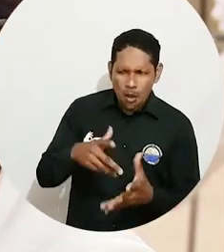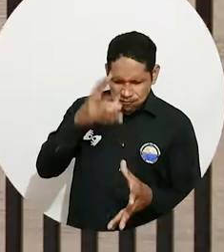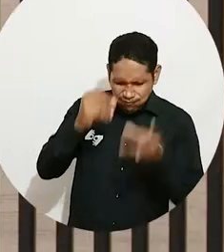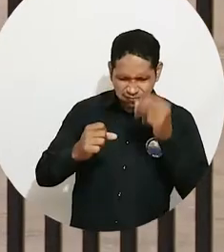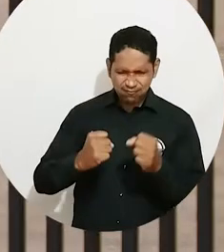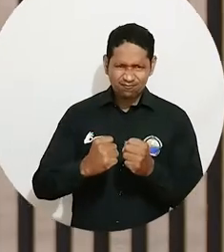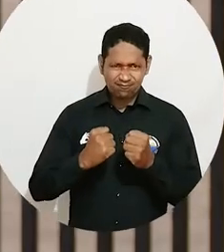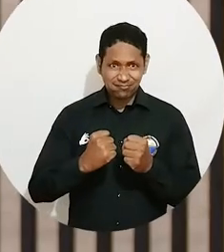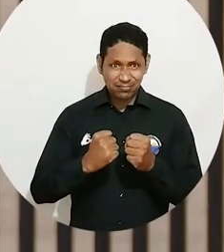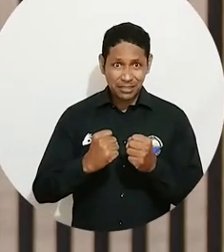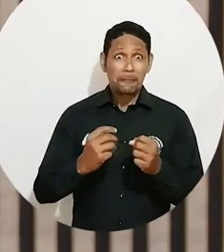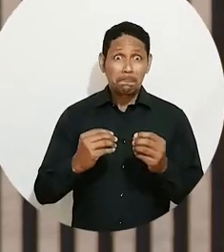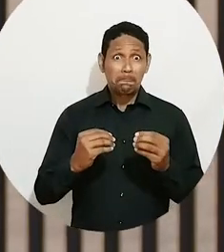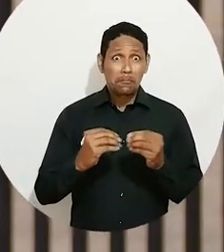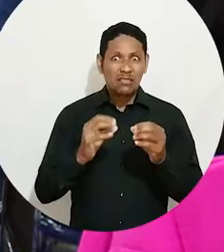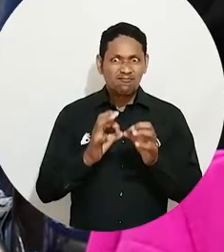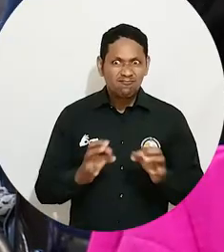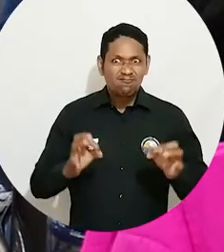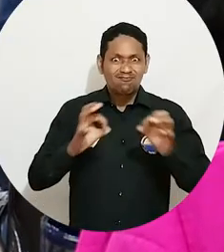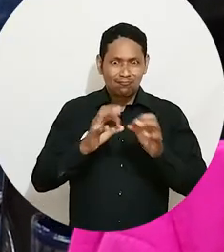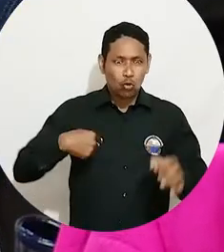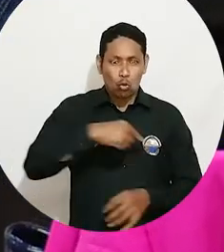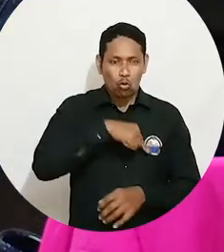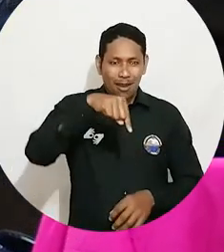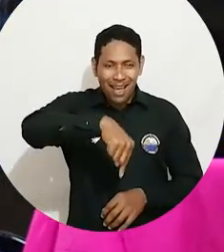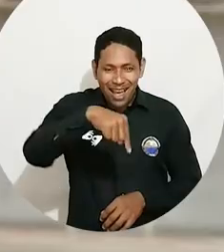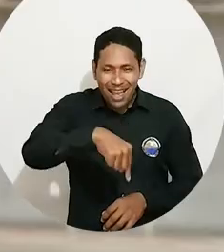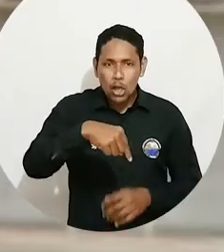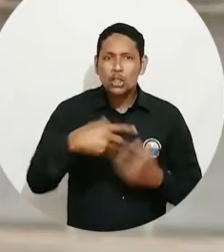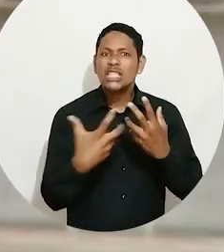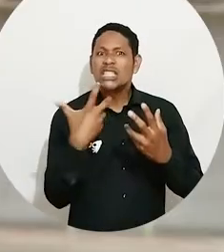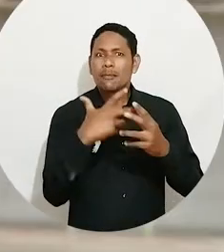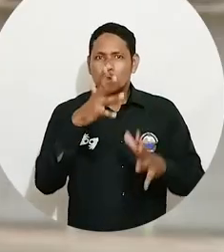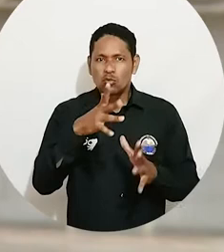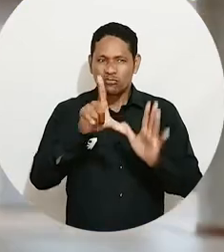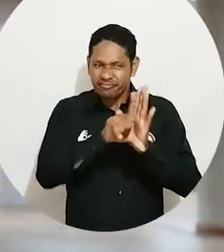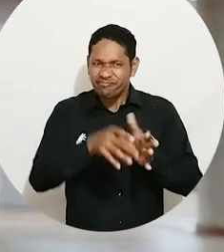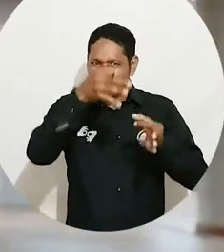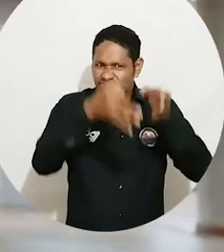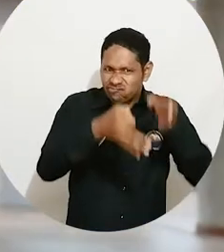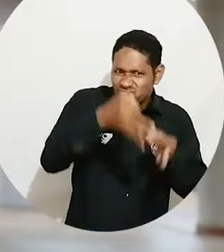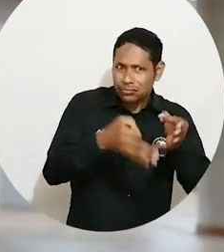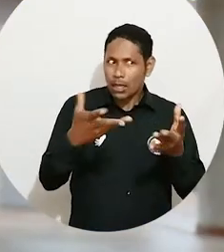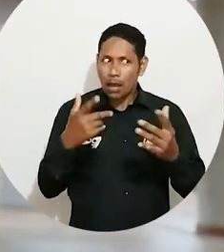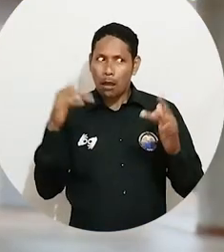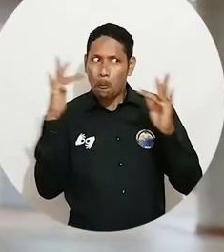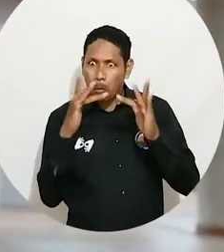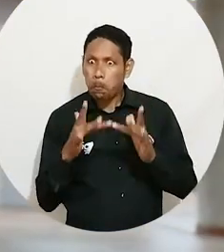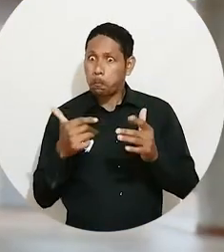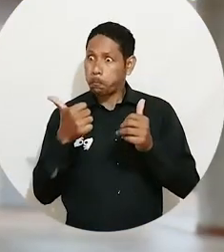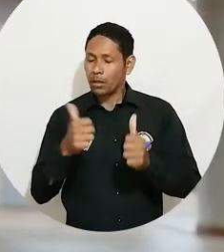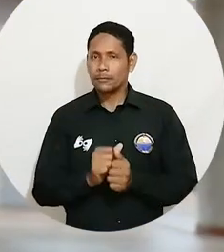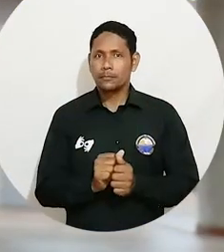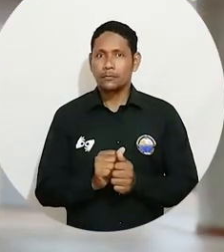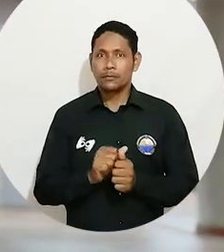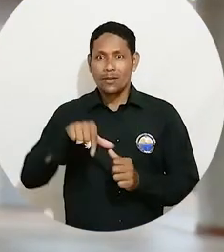y ellos en encontrar en nosotros muchas fortalezas en nuestro sistema penal. Bueno, tener este tipo de discusiones